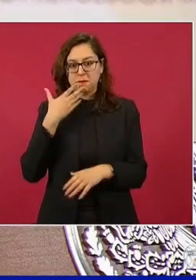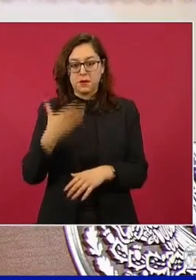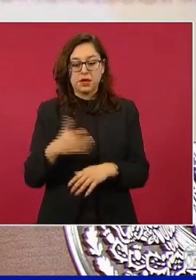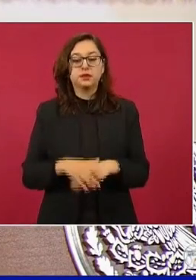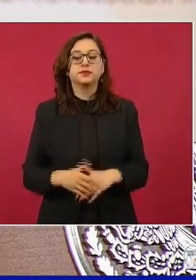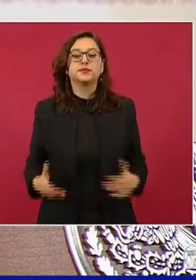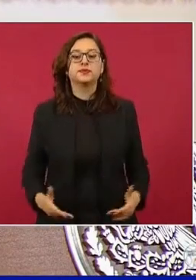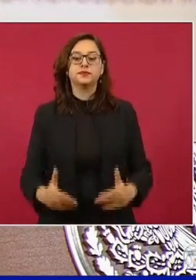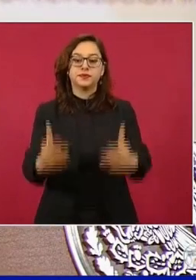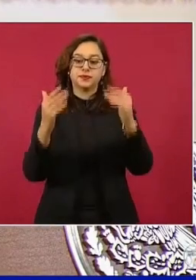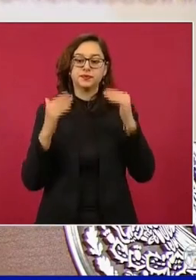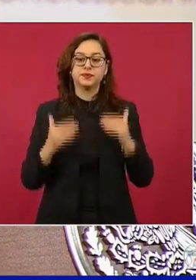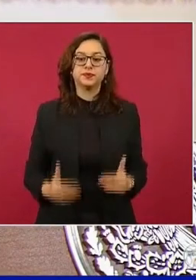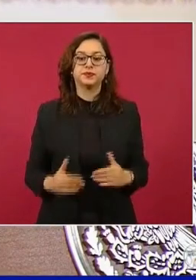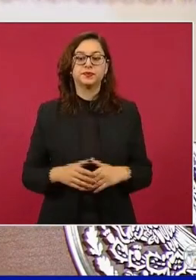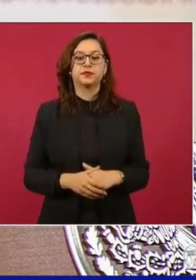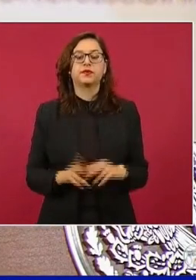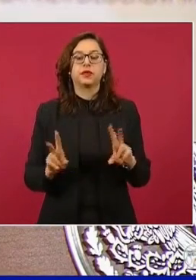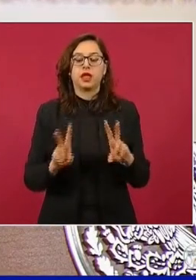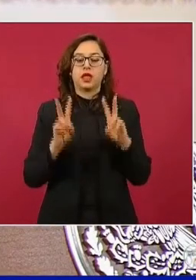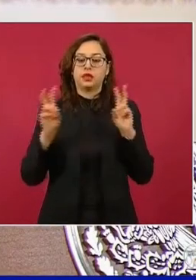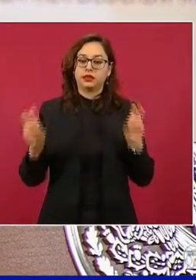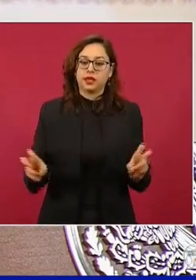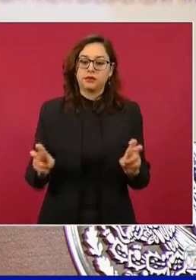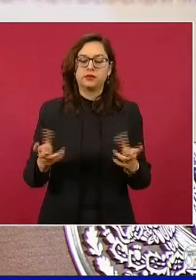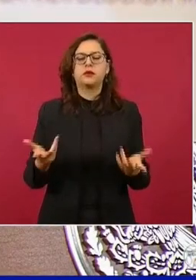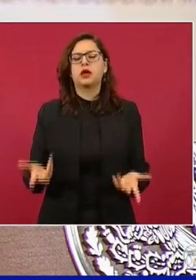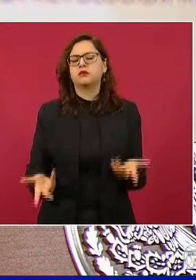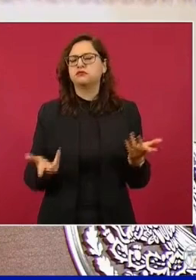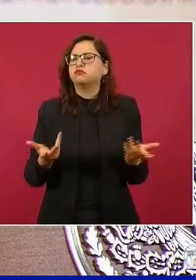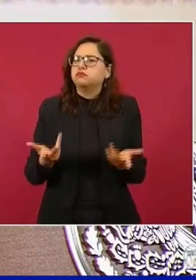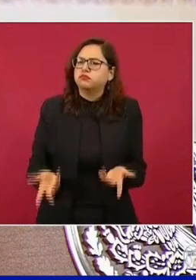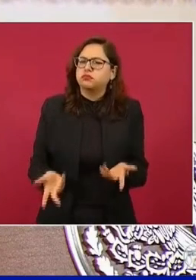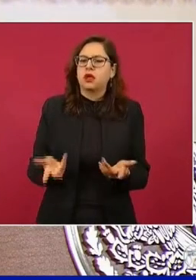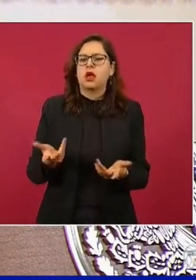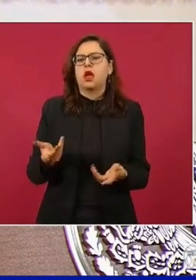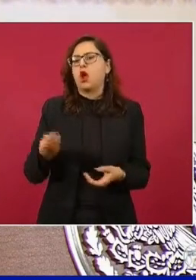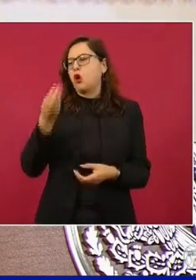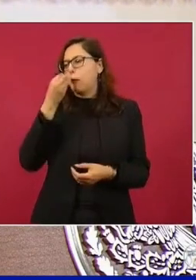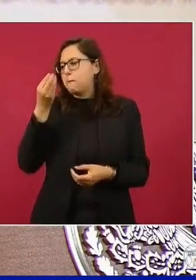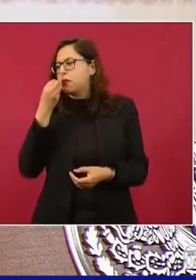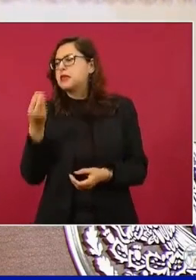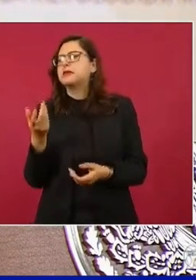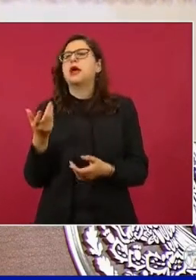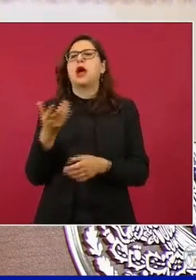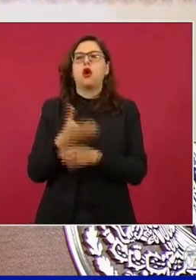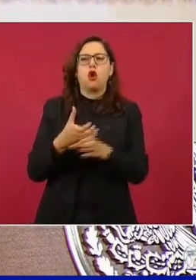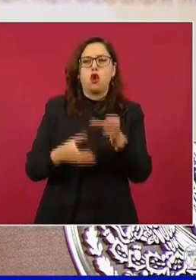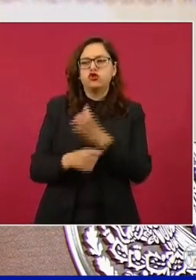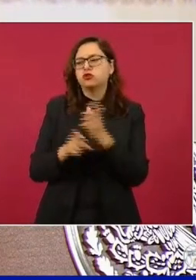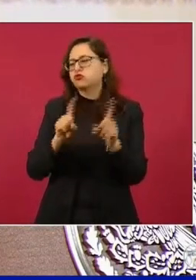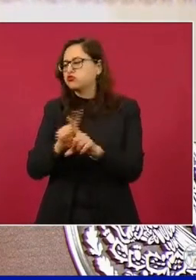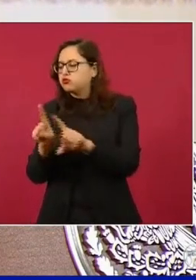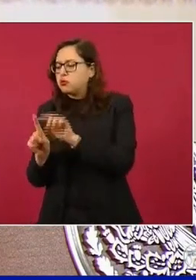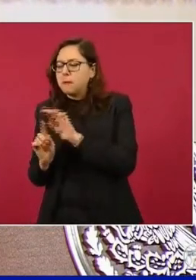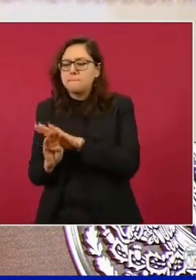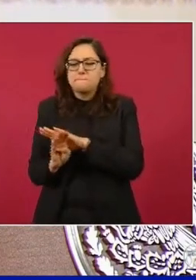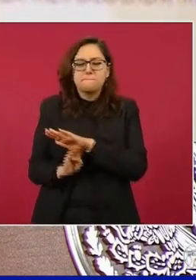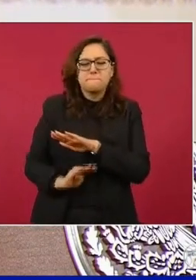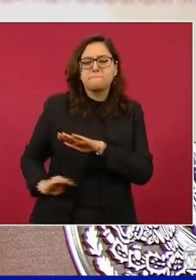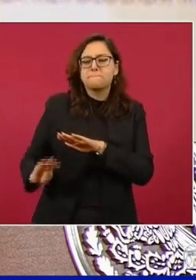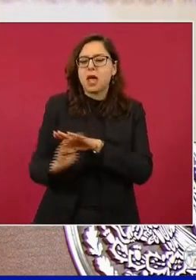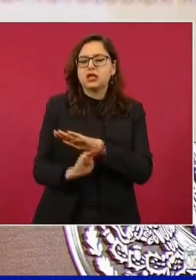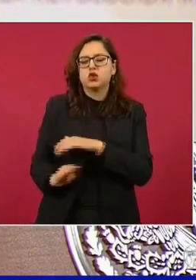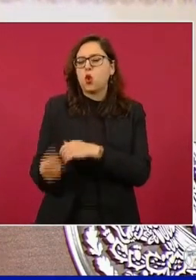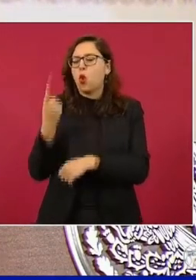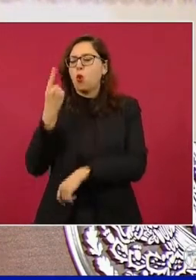quién en los precios de los 21 productos básicos de la canasta para una familia de cuatro por